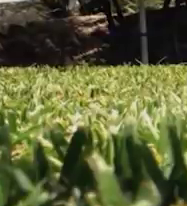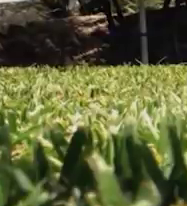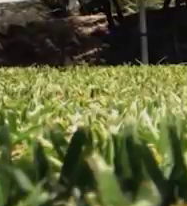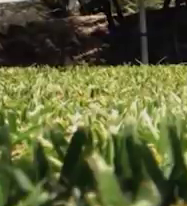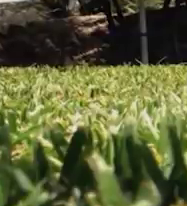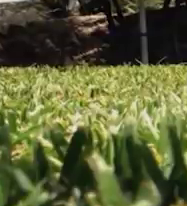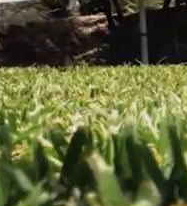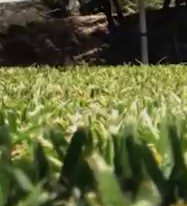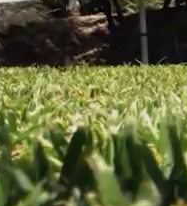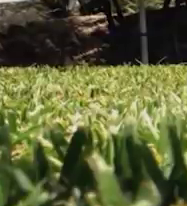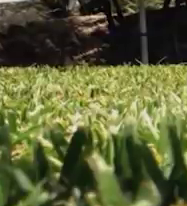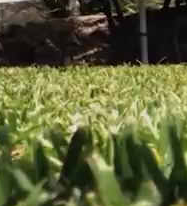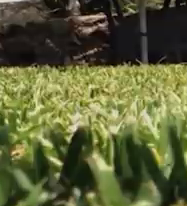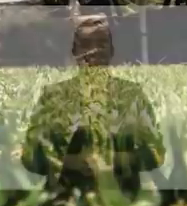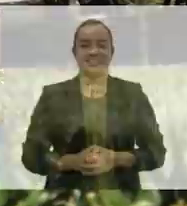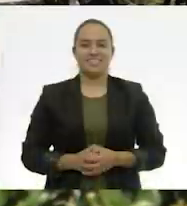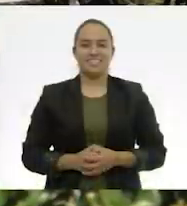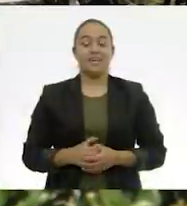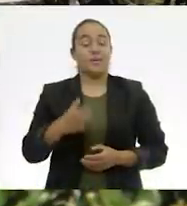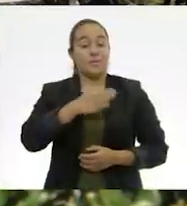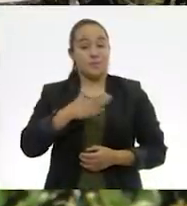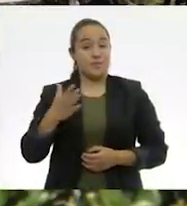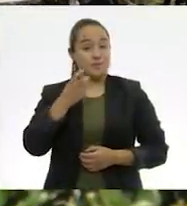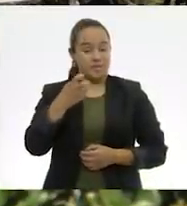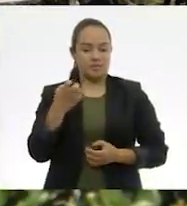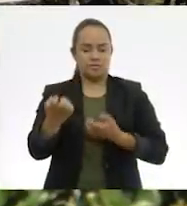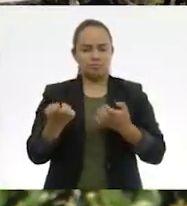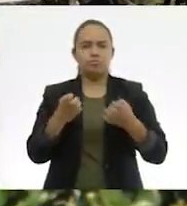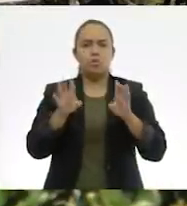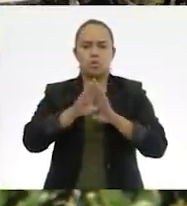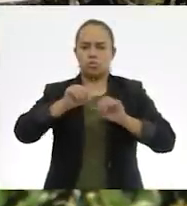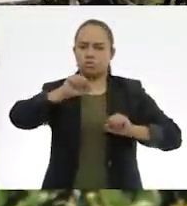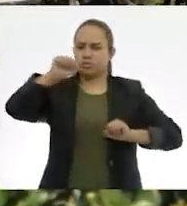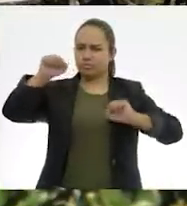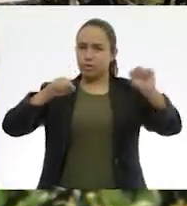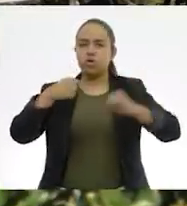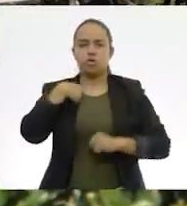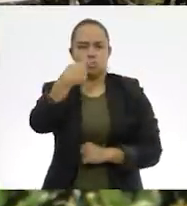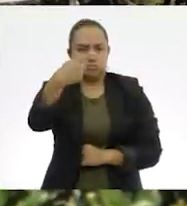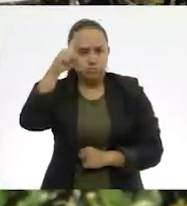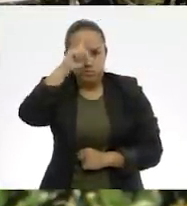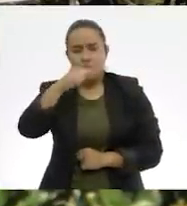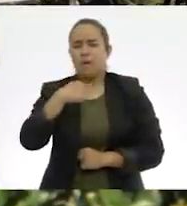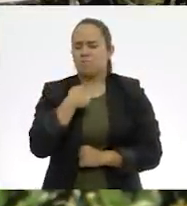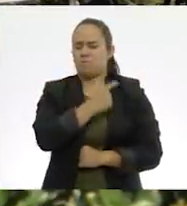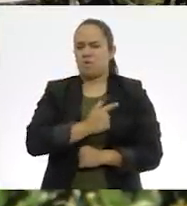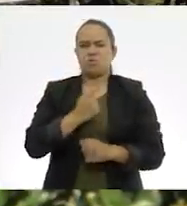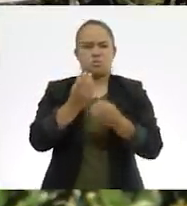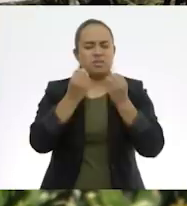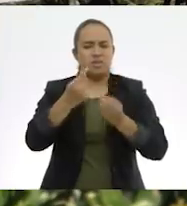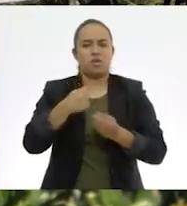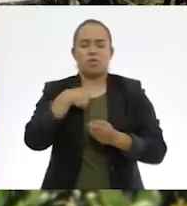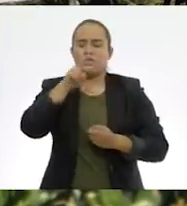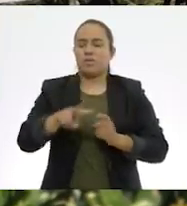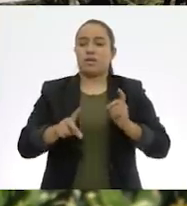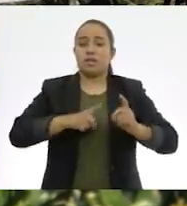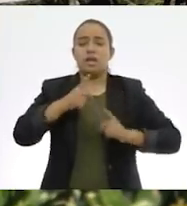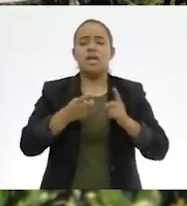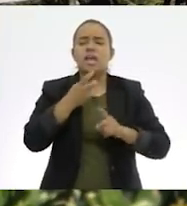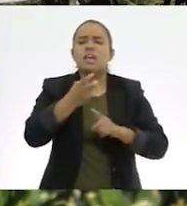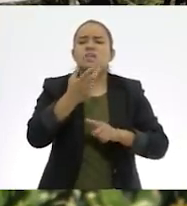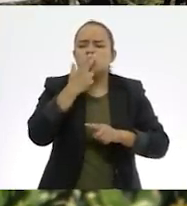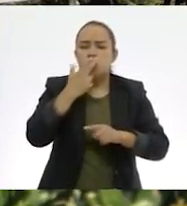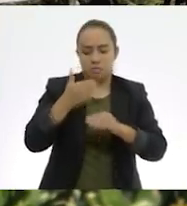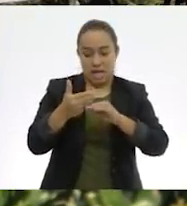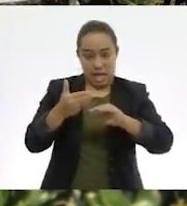Bueno, esta es la rutina de ejercicios de estiramientos que yo les puedo recomendar. A mí me gusta mucho. Lo disfruto mucho. Y esto sirve